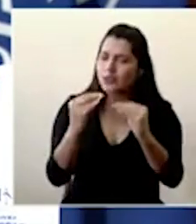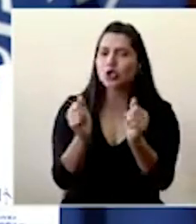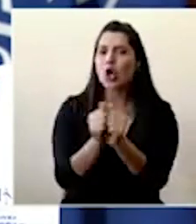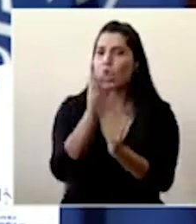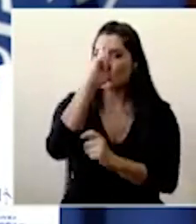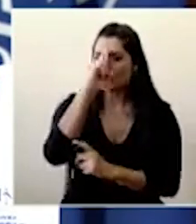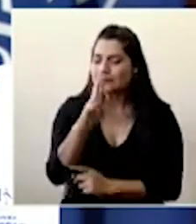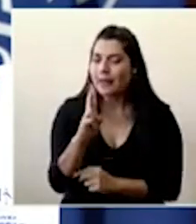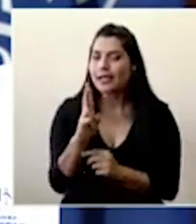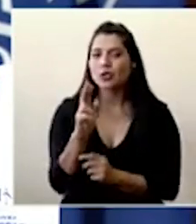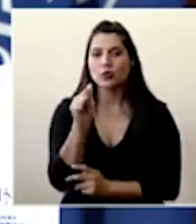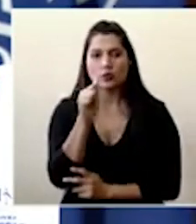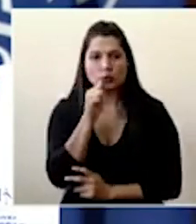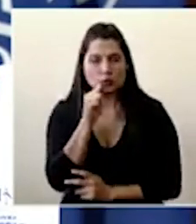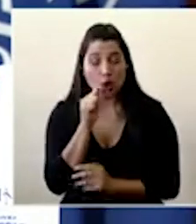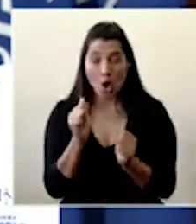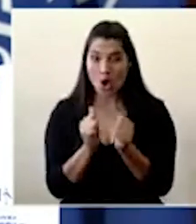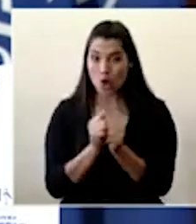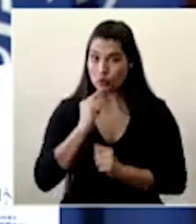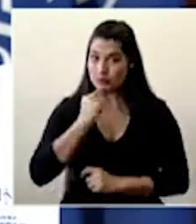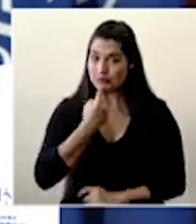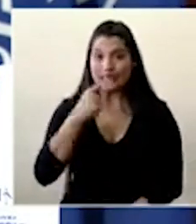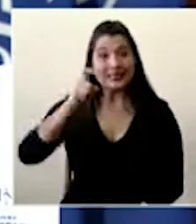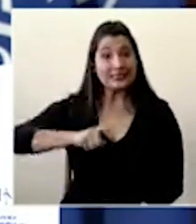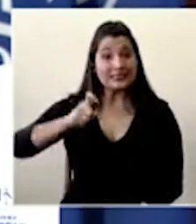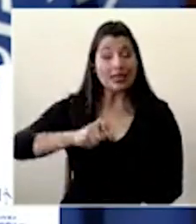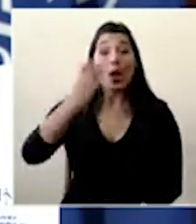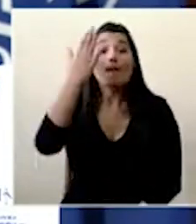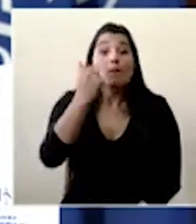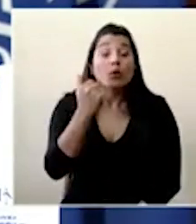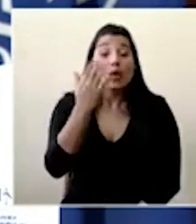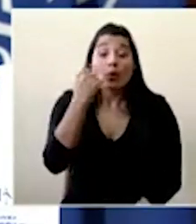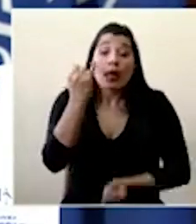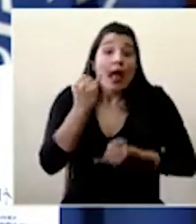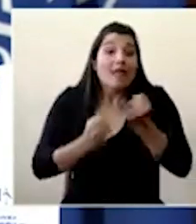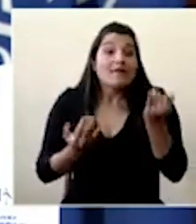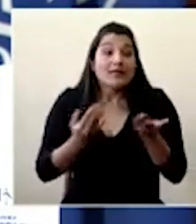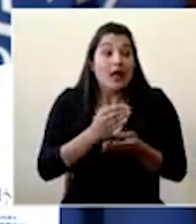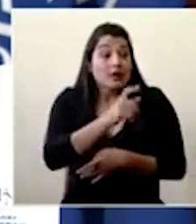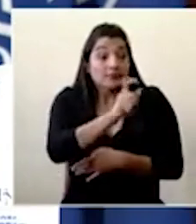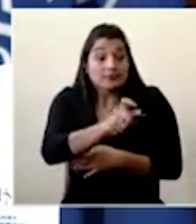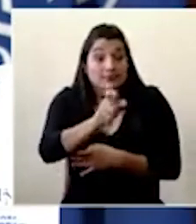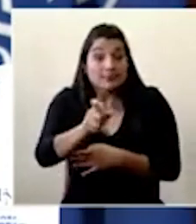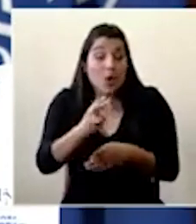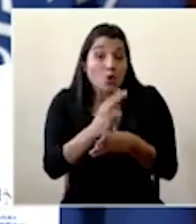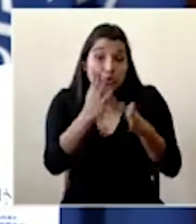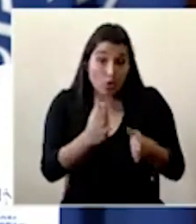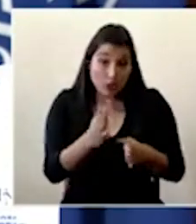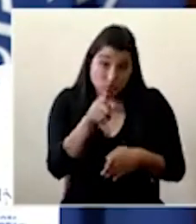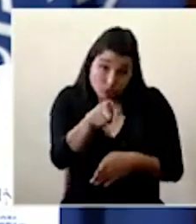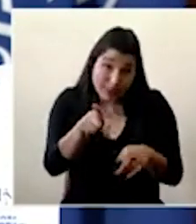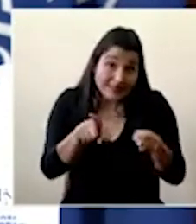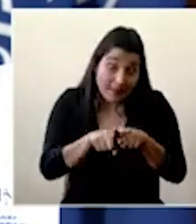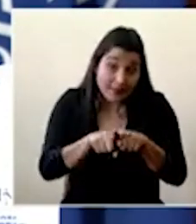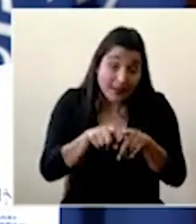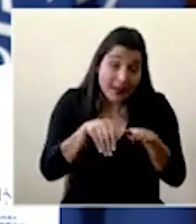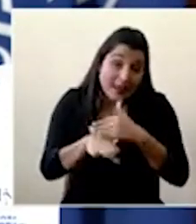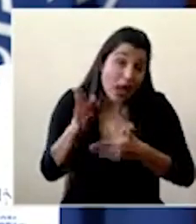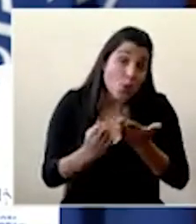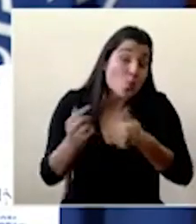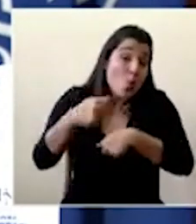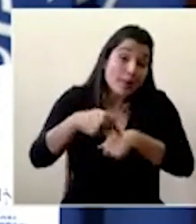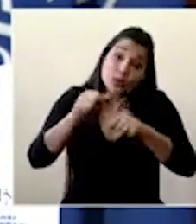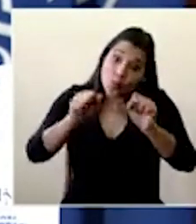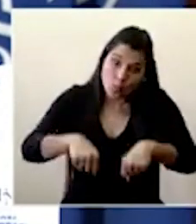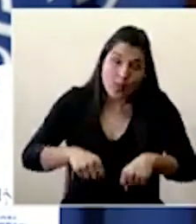con toda la seriedad que se requiere porque son al final pacientes y todos podemos eventualmente ser pacientes y estoy seguro que todos queremos que se